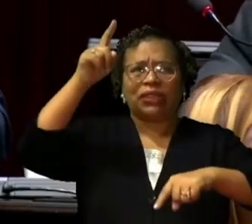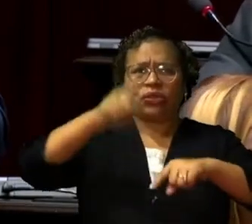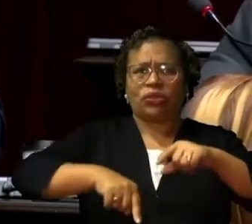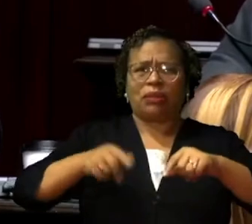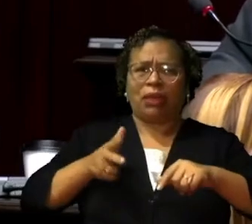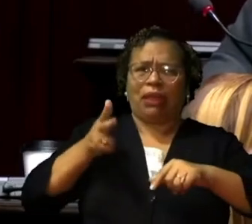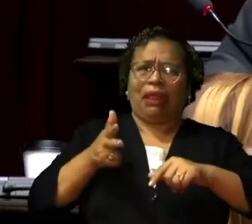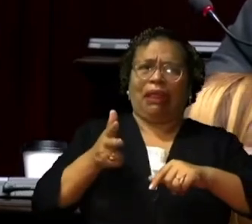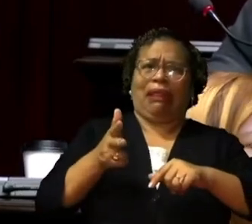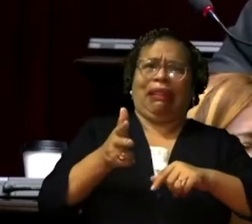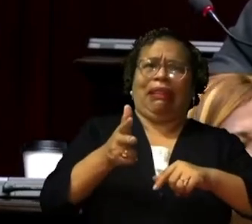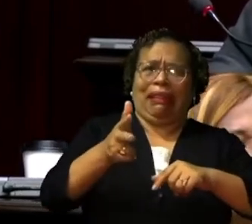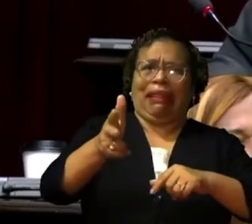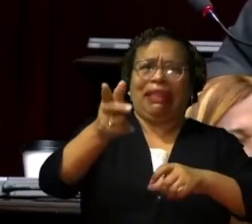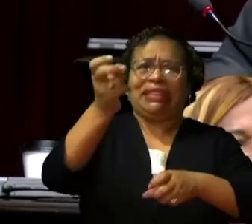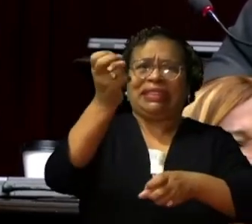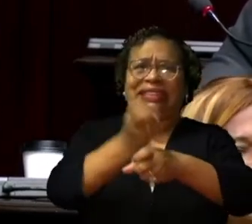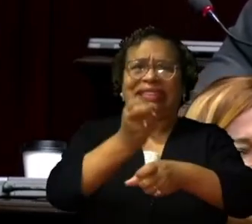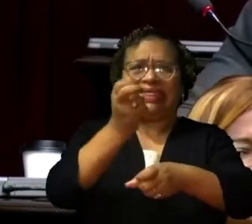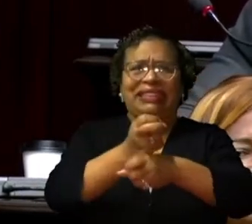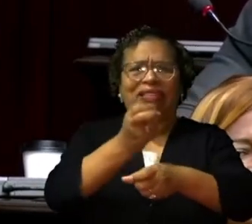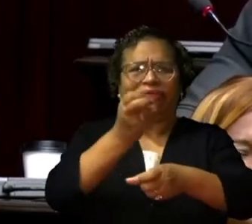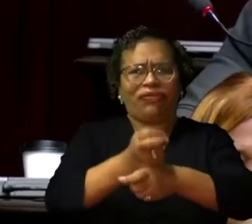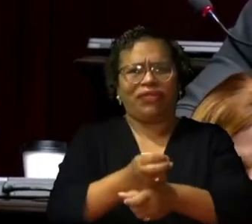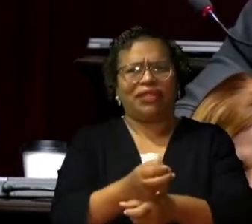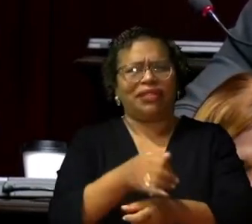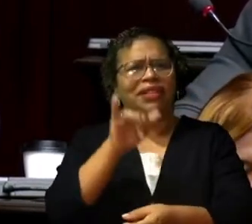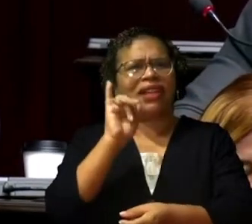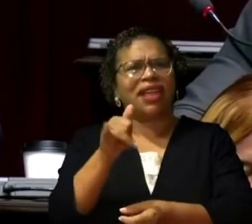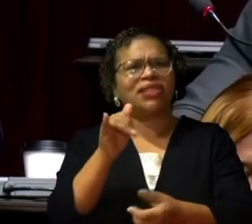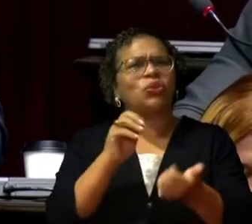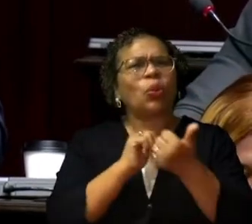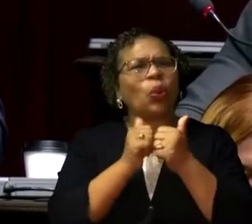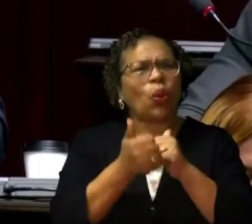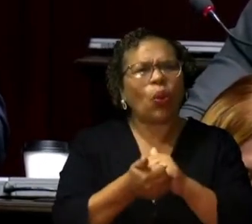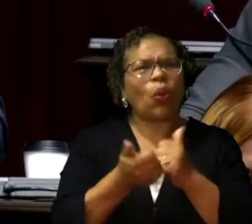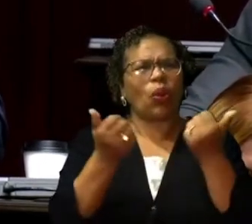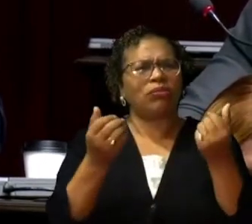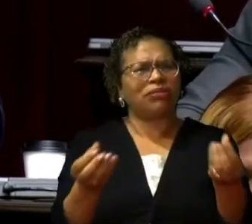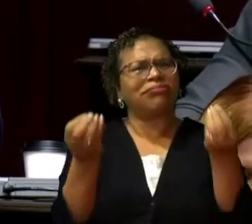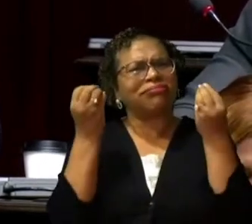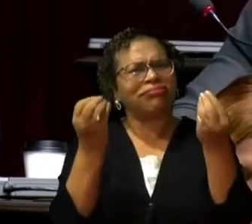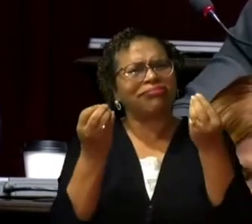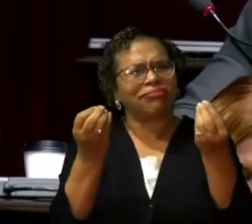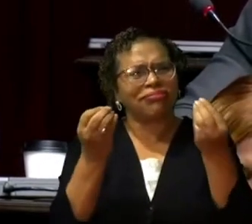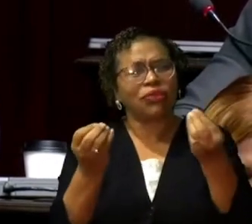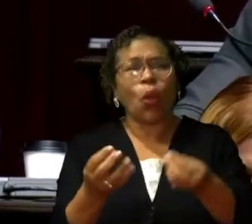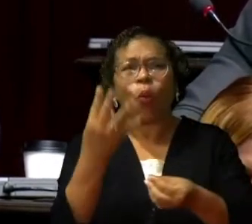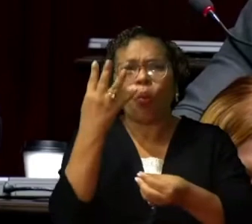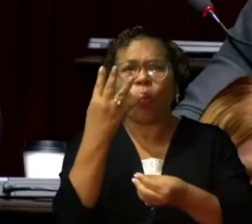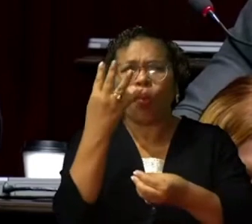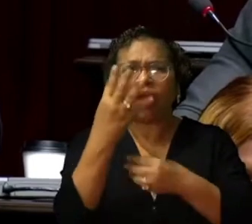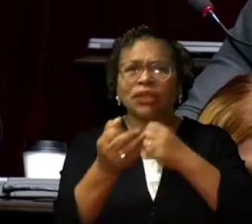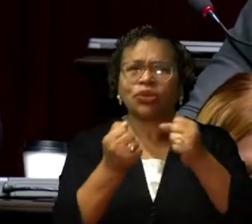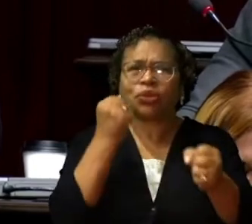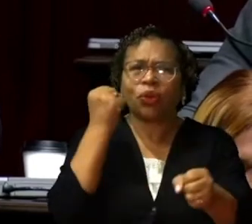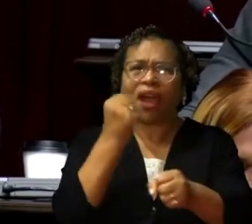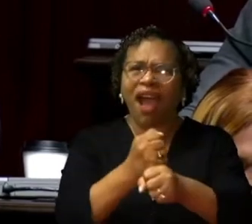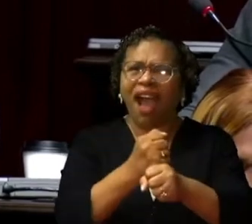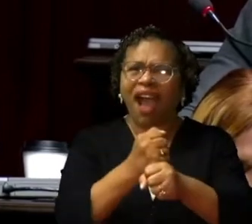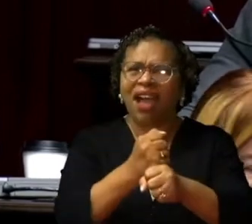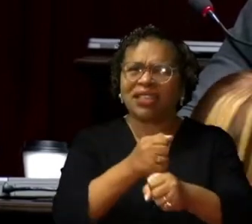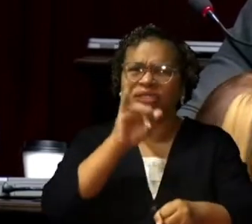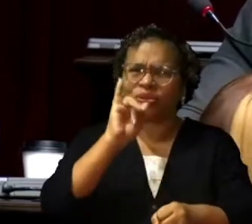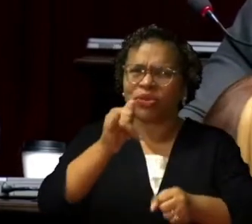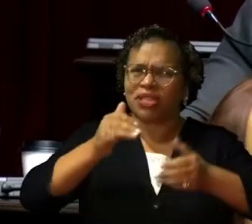es posible que en este gobierno ya cuatro años no se le ha puesto la mano a ninguno de esos